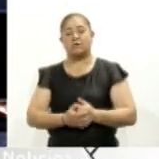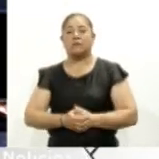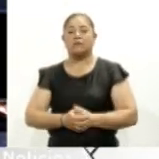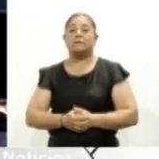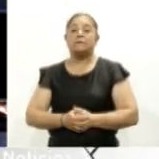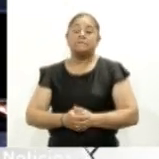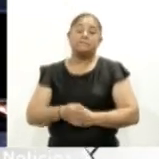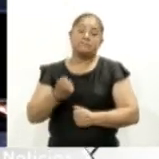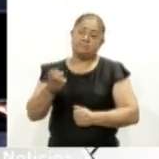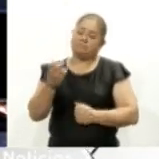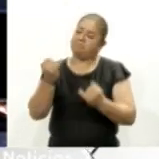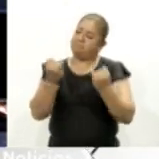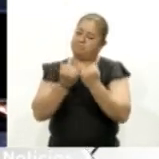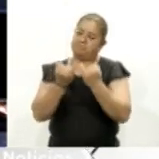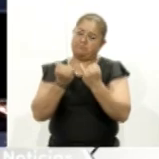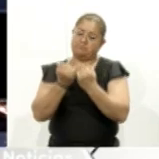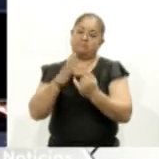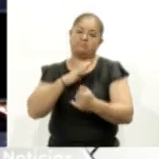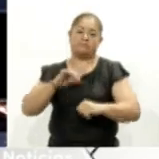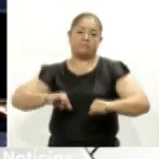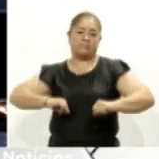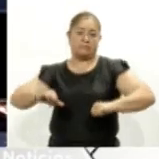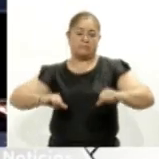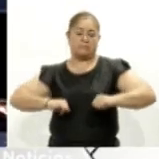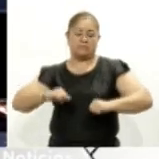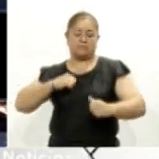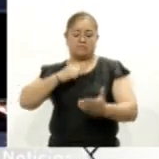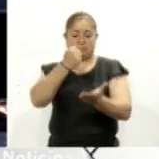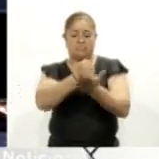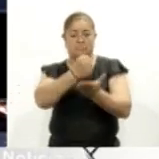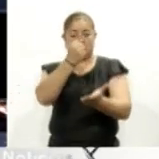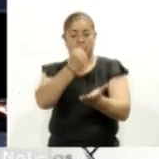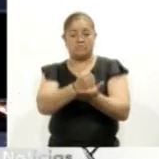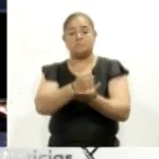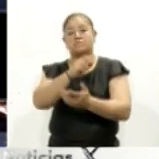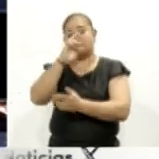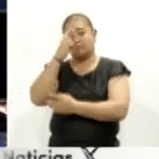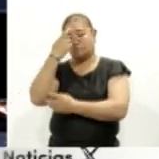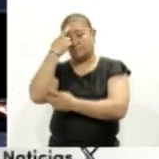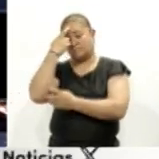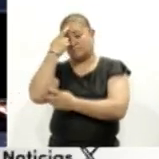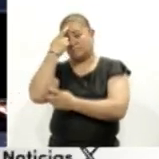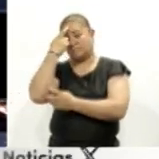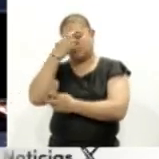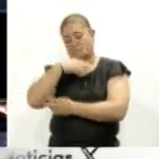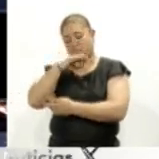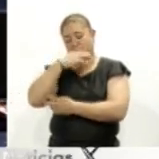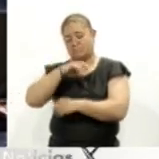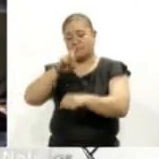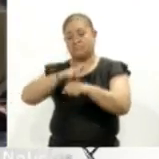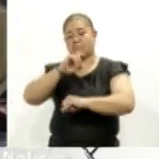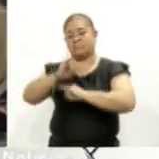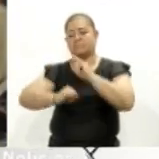esto también es una de las actividades que enmarcan la conmemoración del Día Internacional de la Mujer.